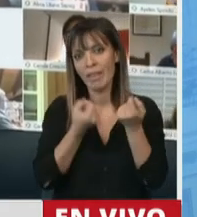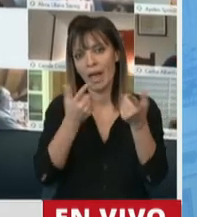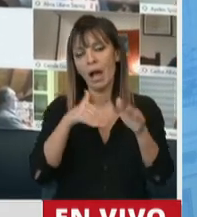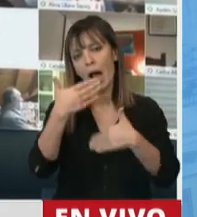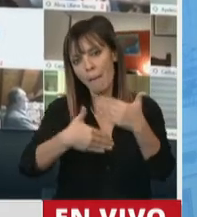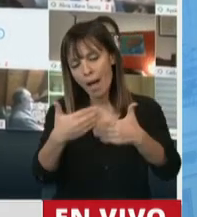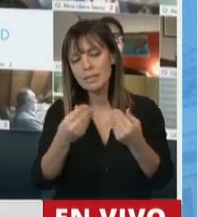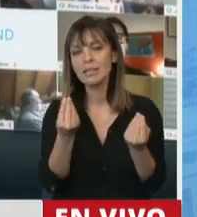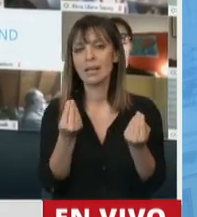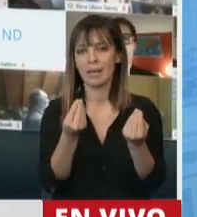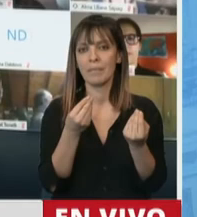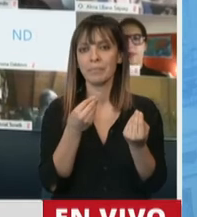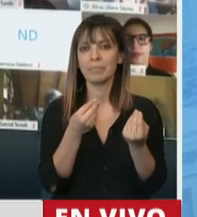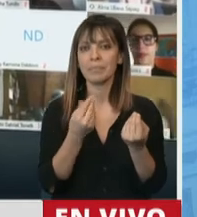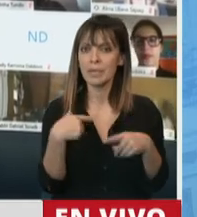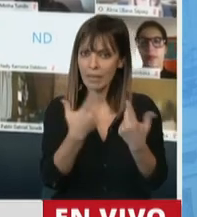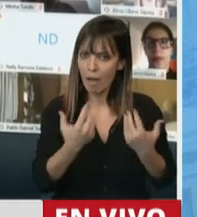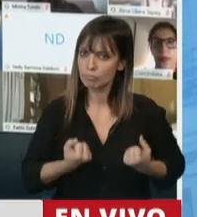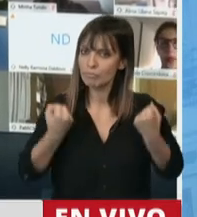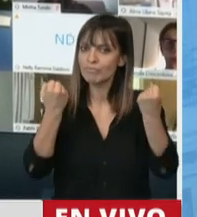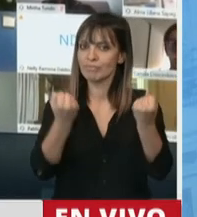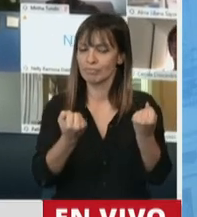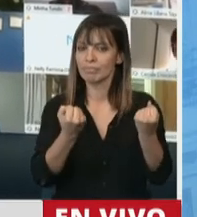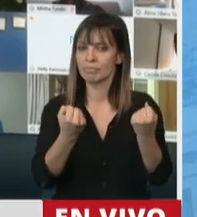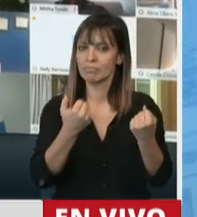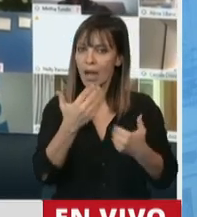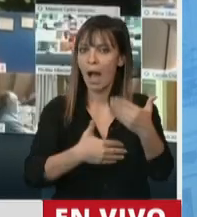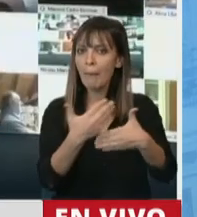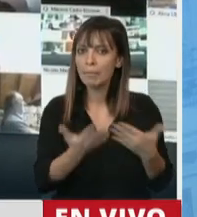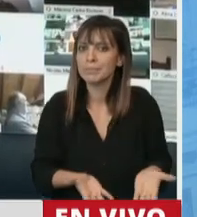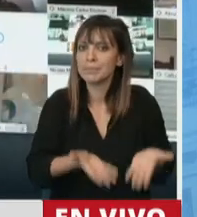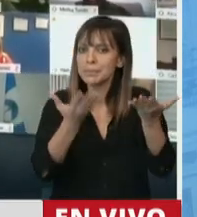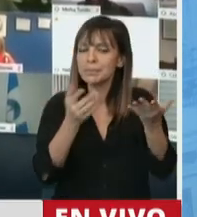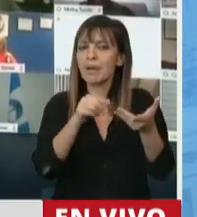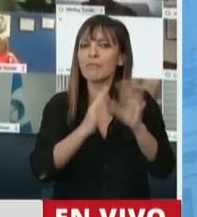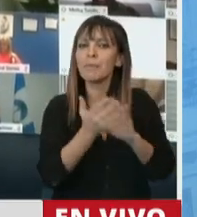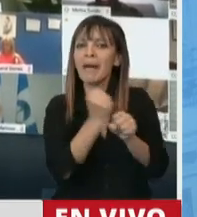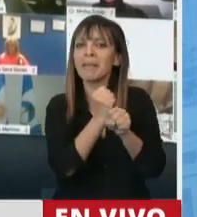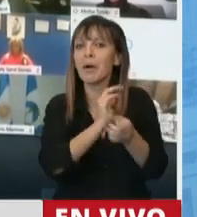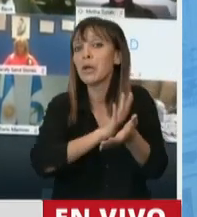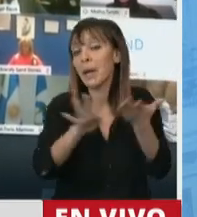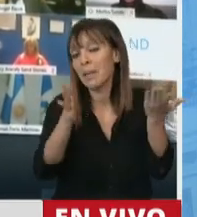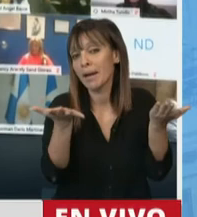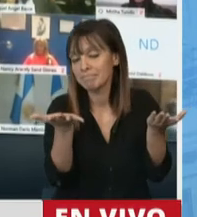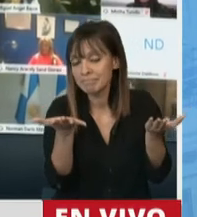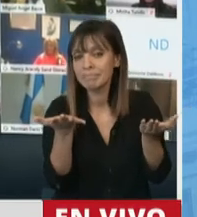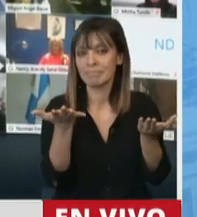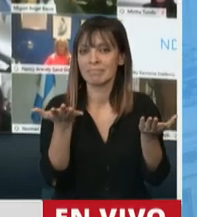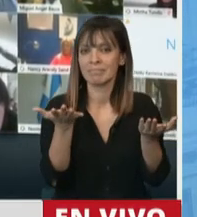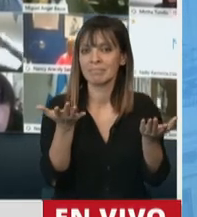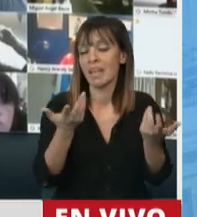adelante y fortalece esta nueva modalidad y esta nueva